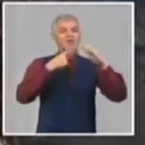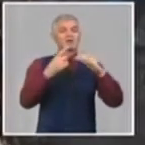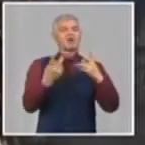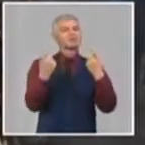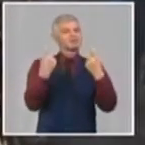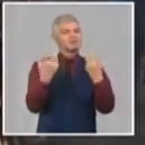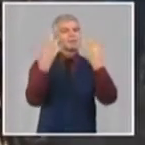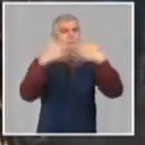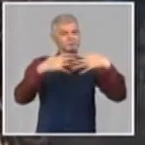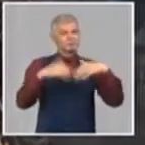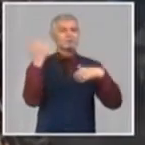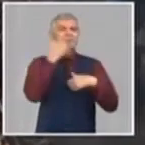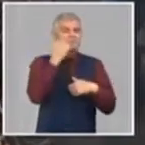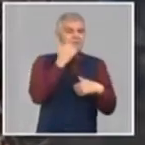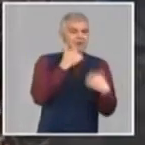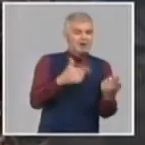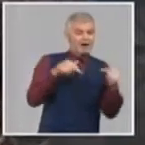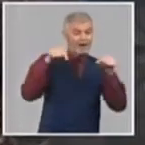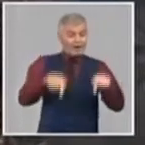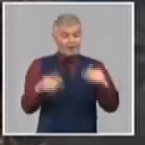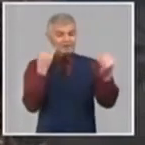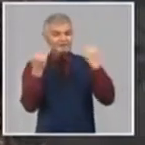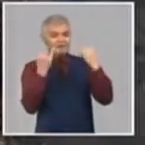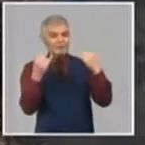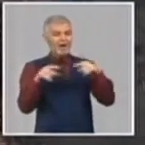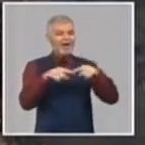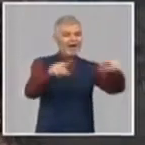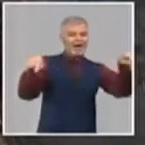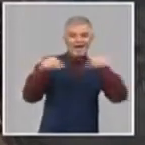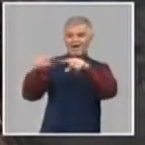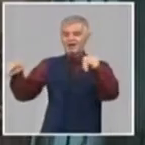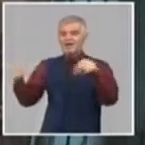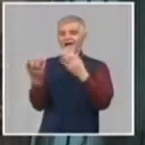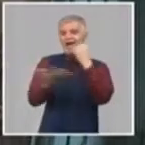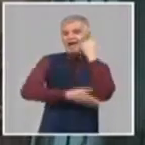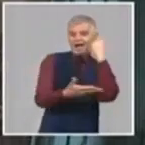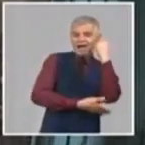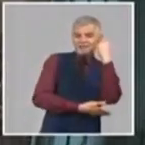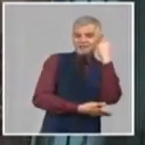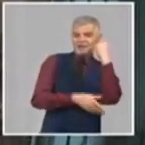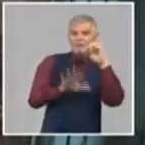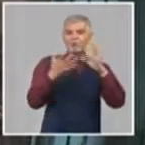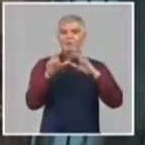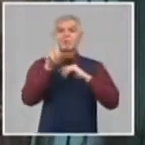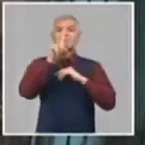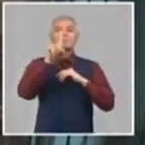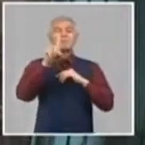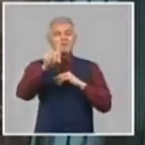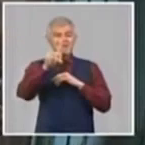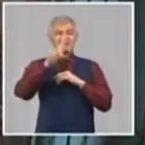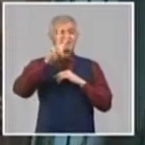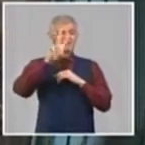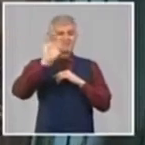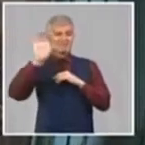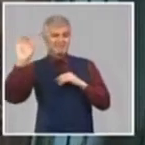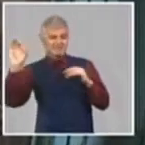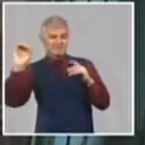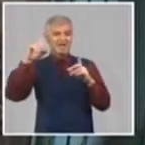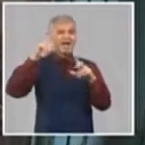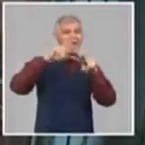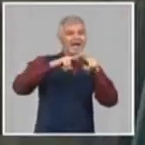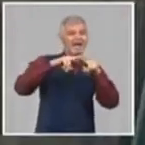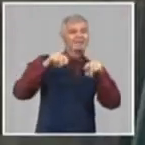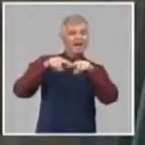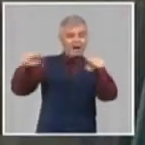Nosotros, identificamos incluso en áreas de caña, ahora para este periodo, bajo riego, más de 1.300 hectáreas que se están priorizando con siembra de alimentos